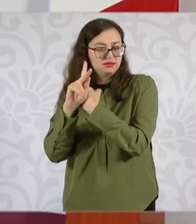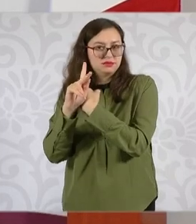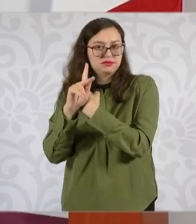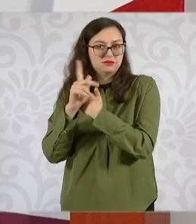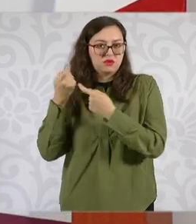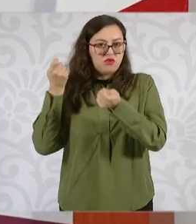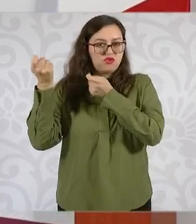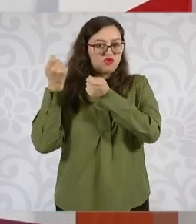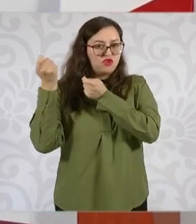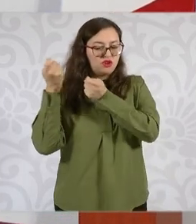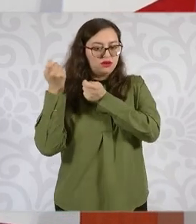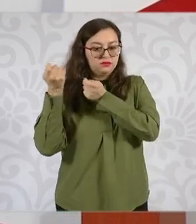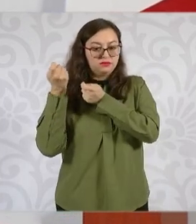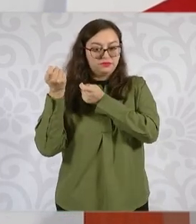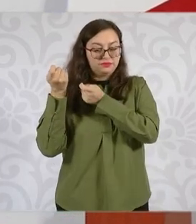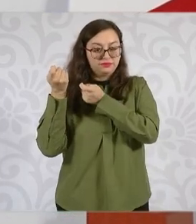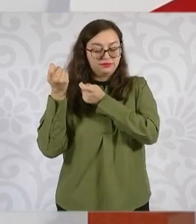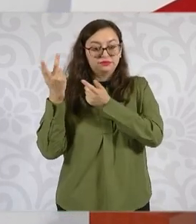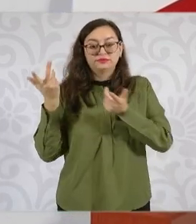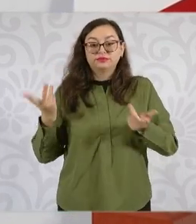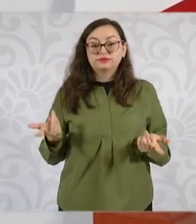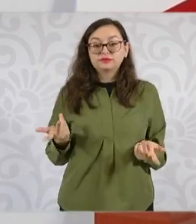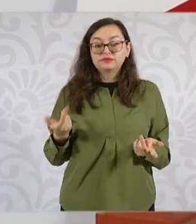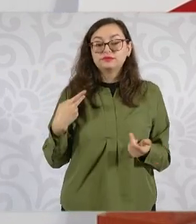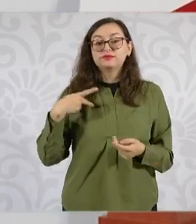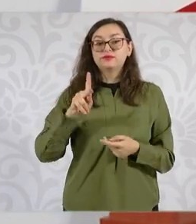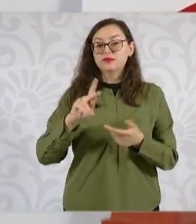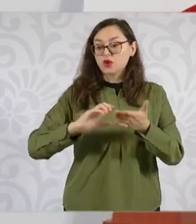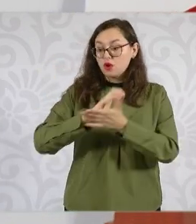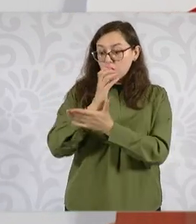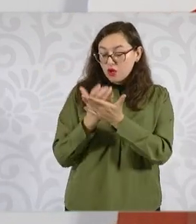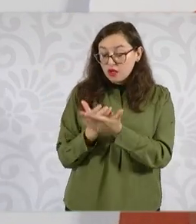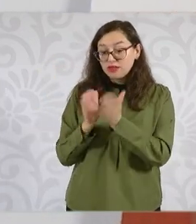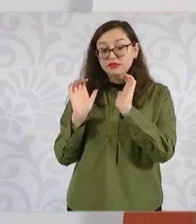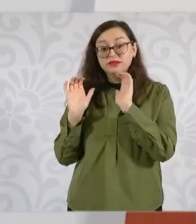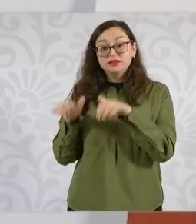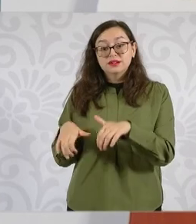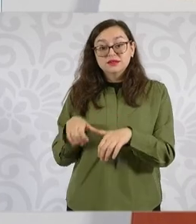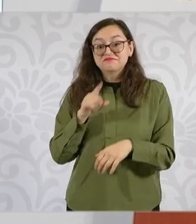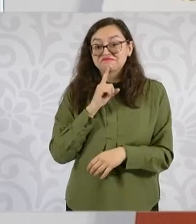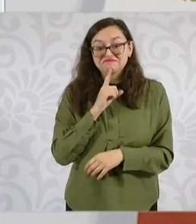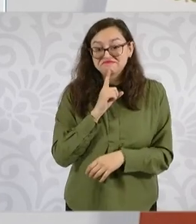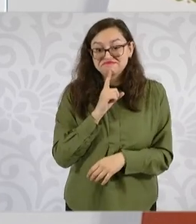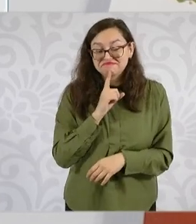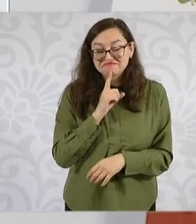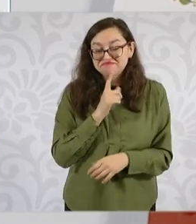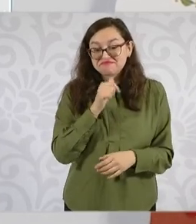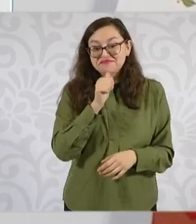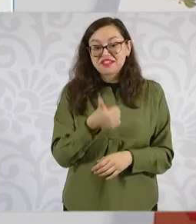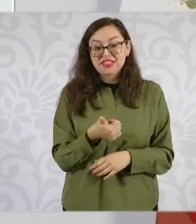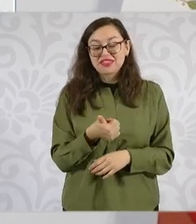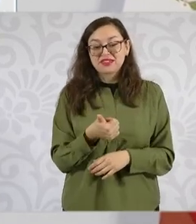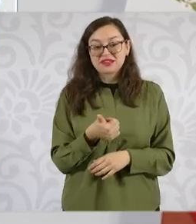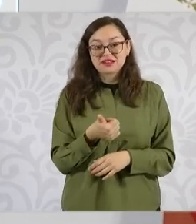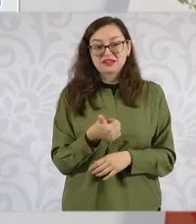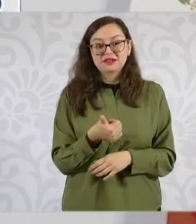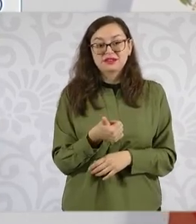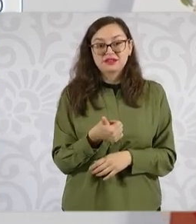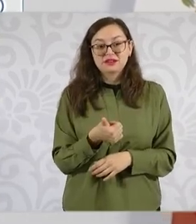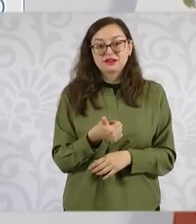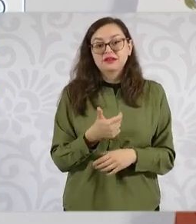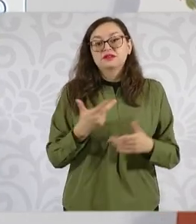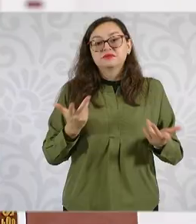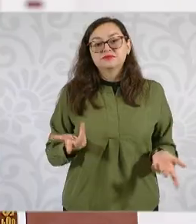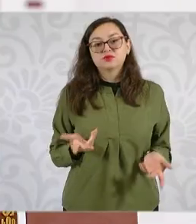¿Cómo hacen para no contratar formalmente a los repartidores, las repartidoras? Los contratan